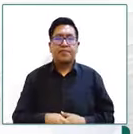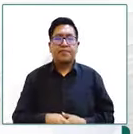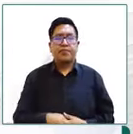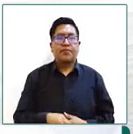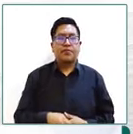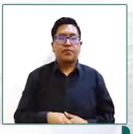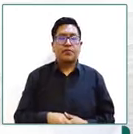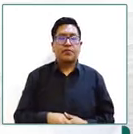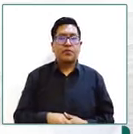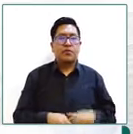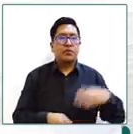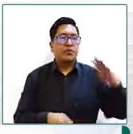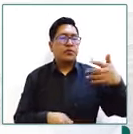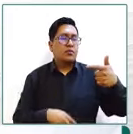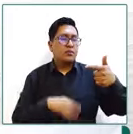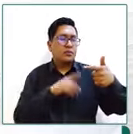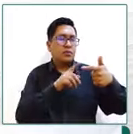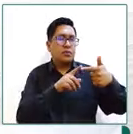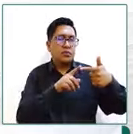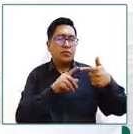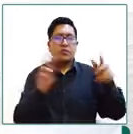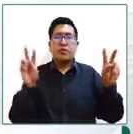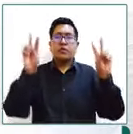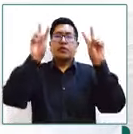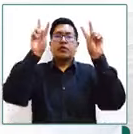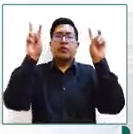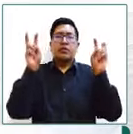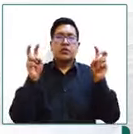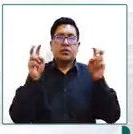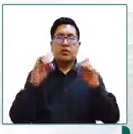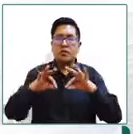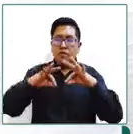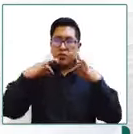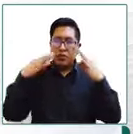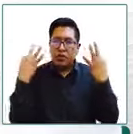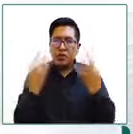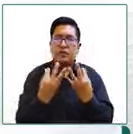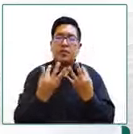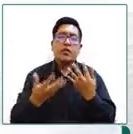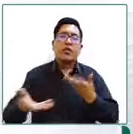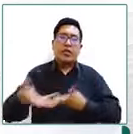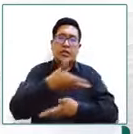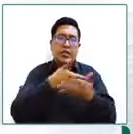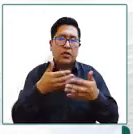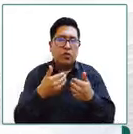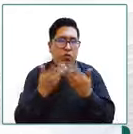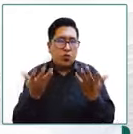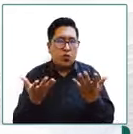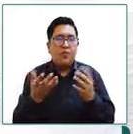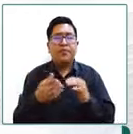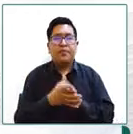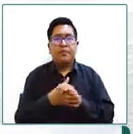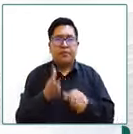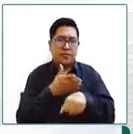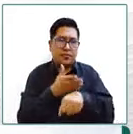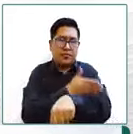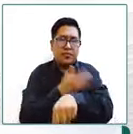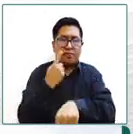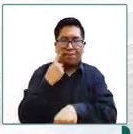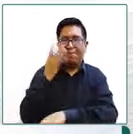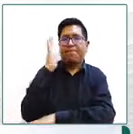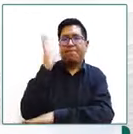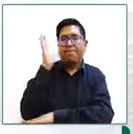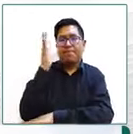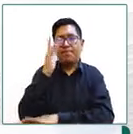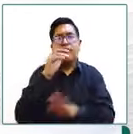por otro lado en cuanto a los diferentes familiares como lo han mencionado anteriormente existe un